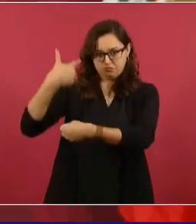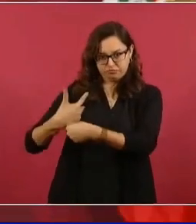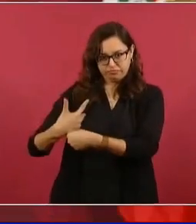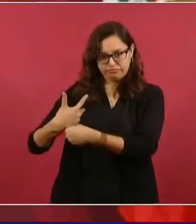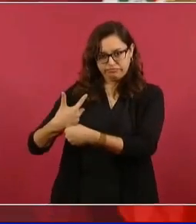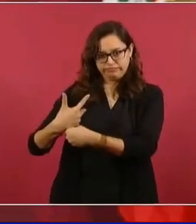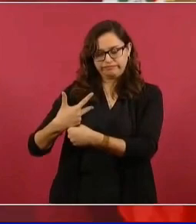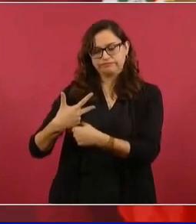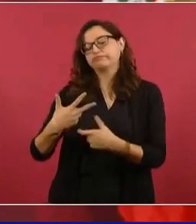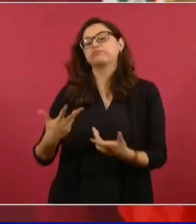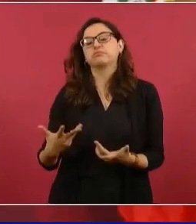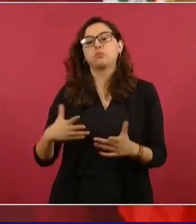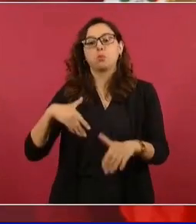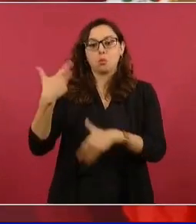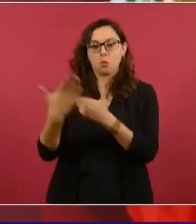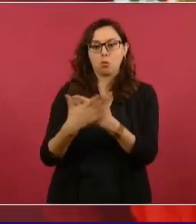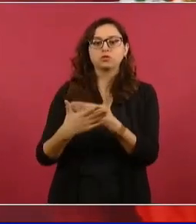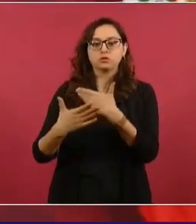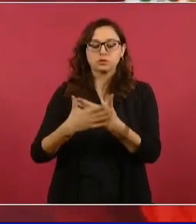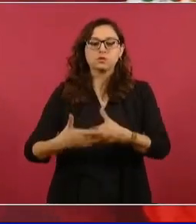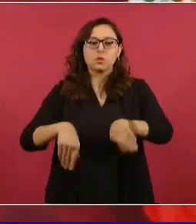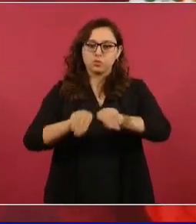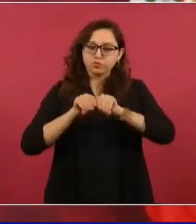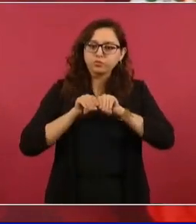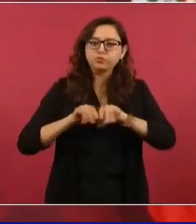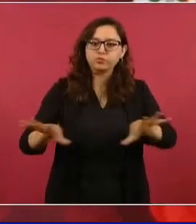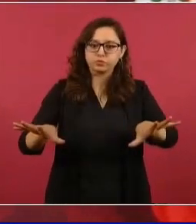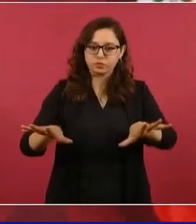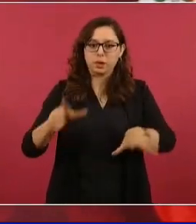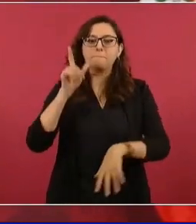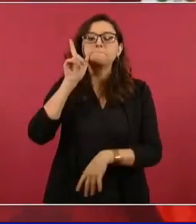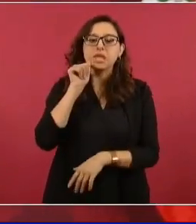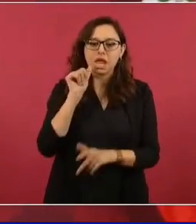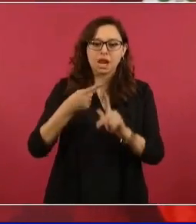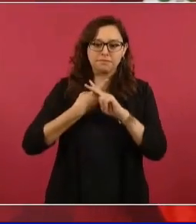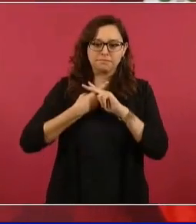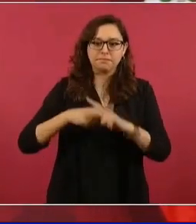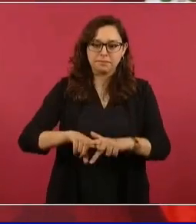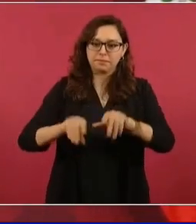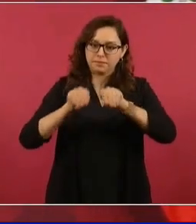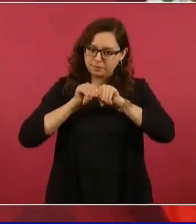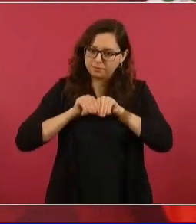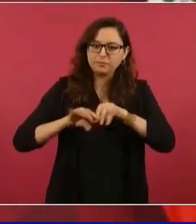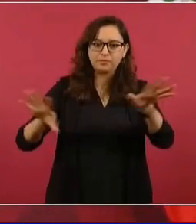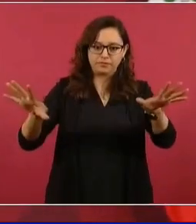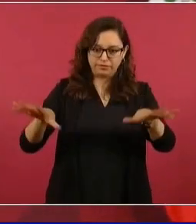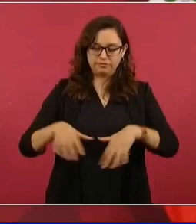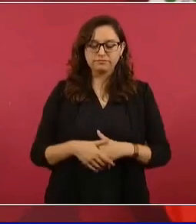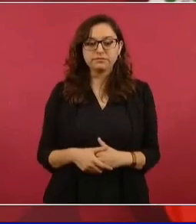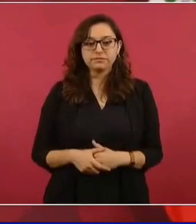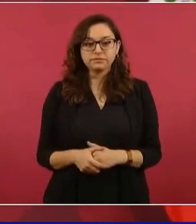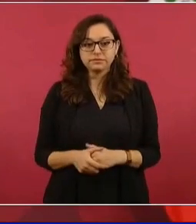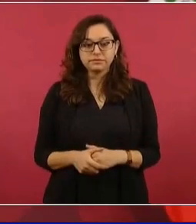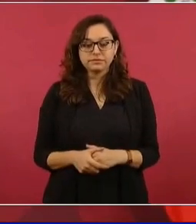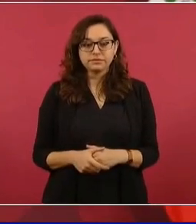mañana y